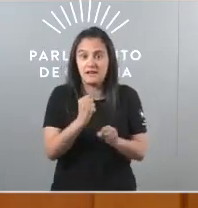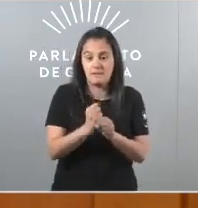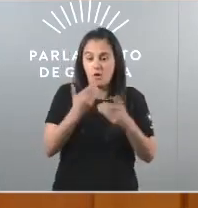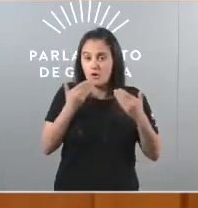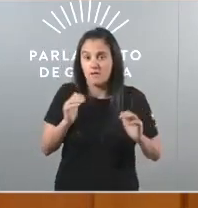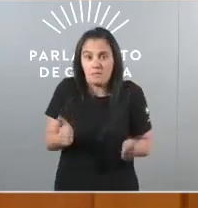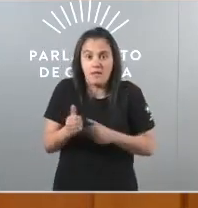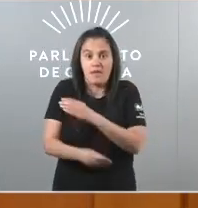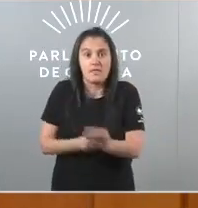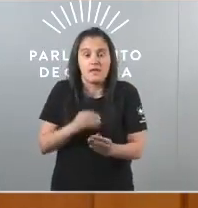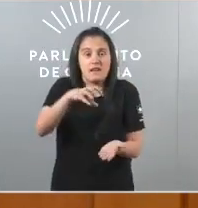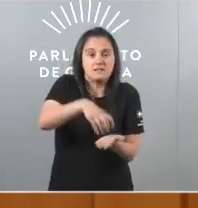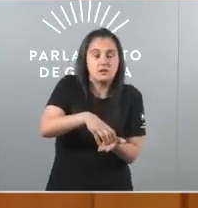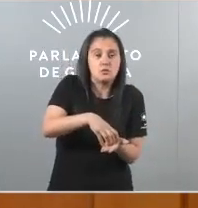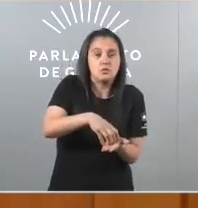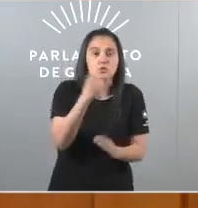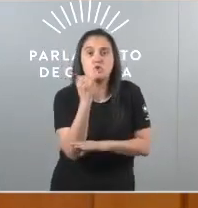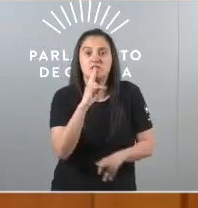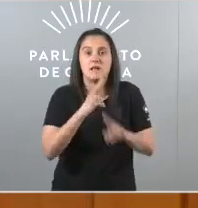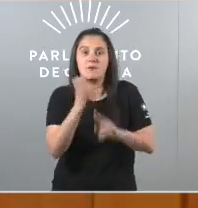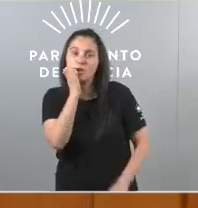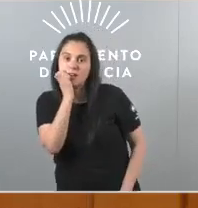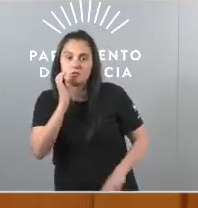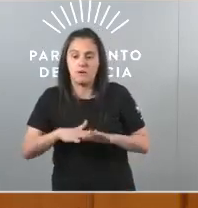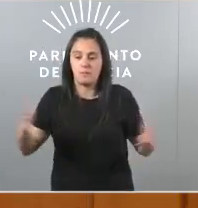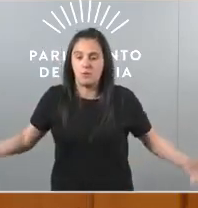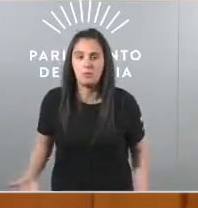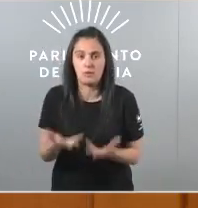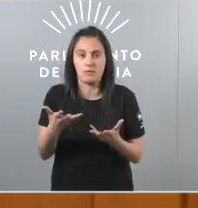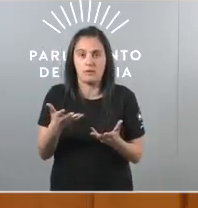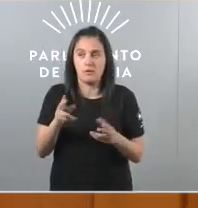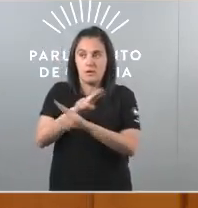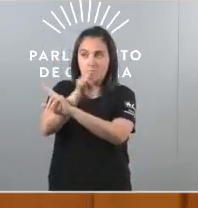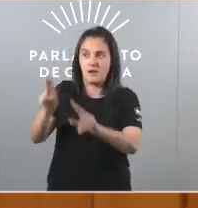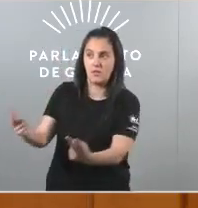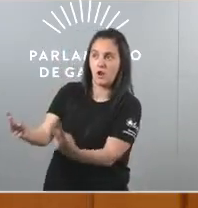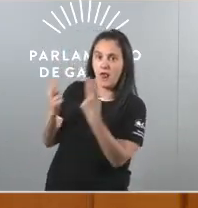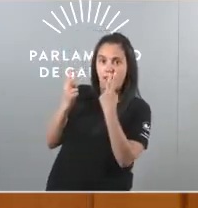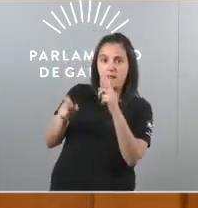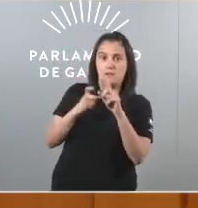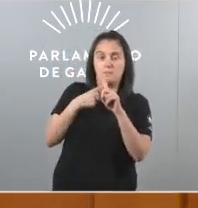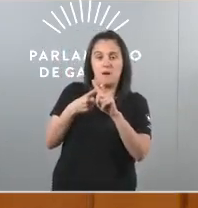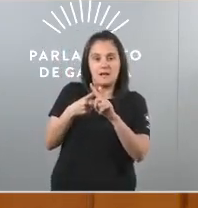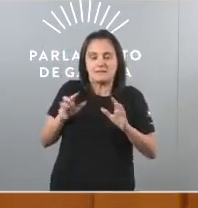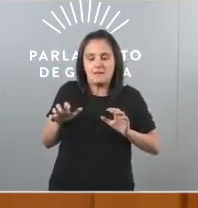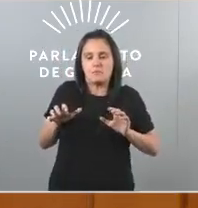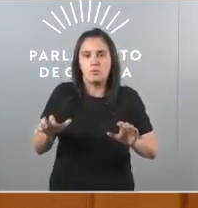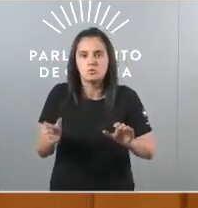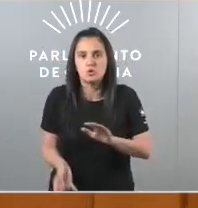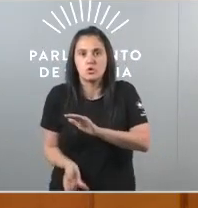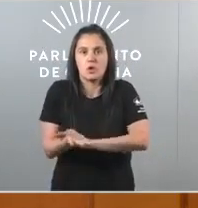marcha dun instituto Rosalía de Castro para promover a súa internacionalización e impulsando a creación